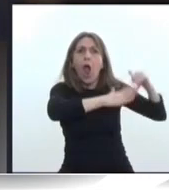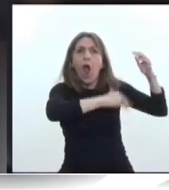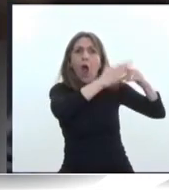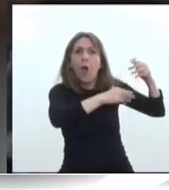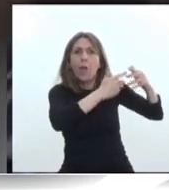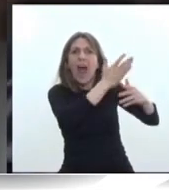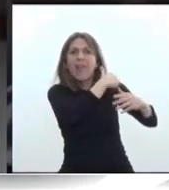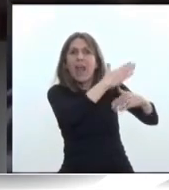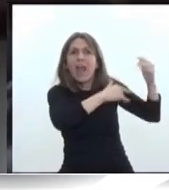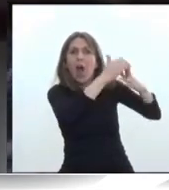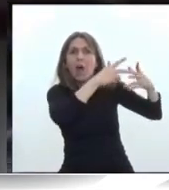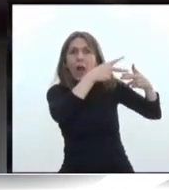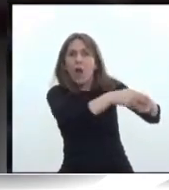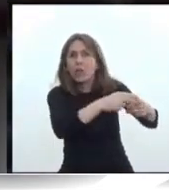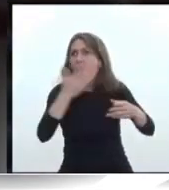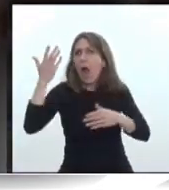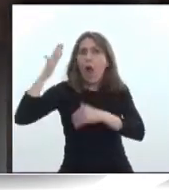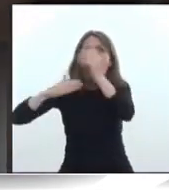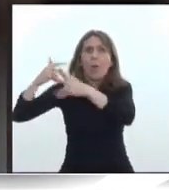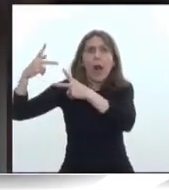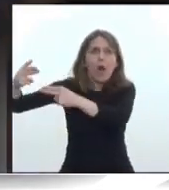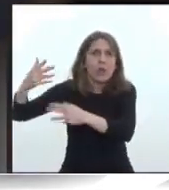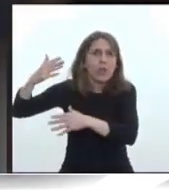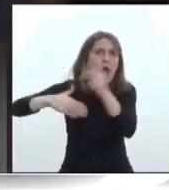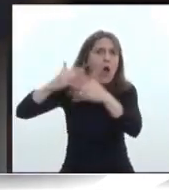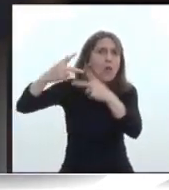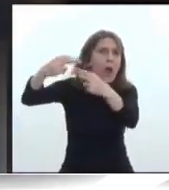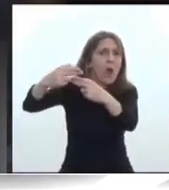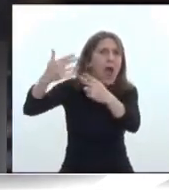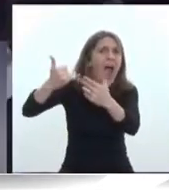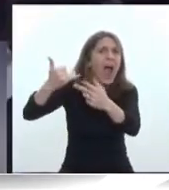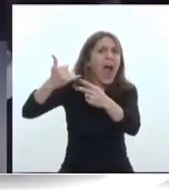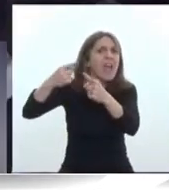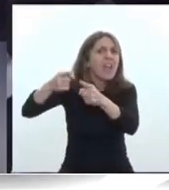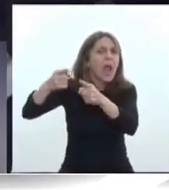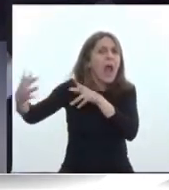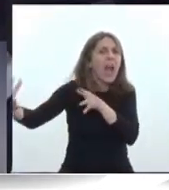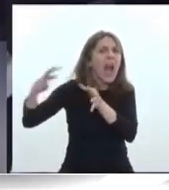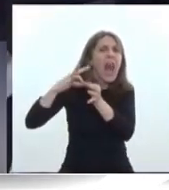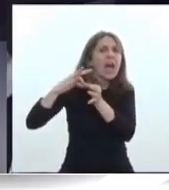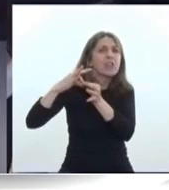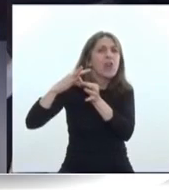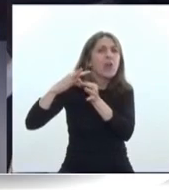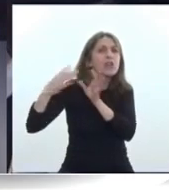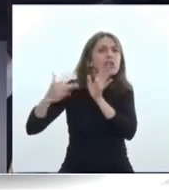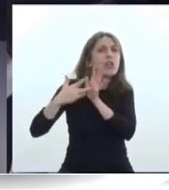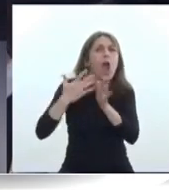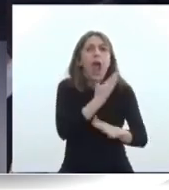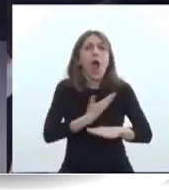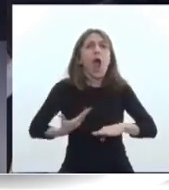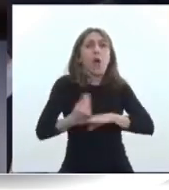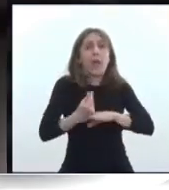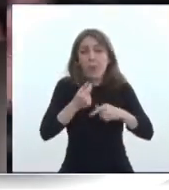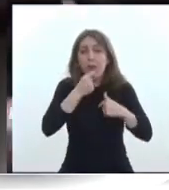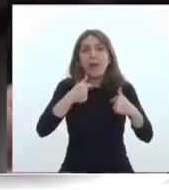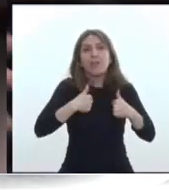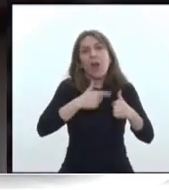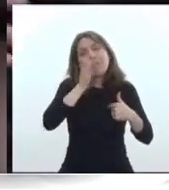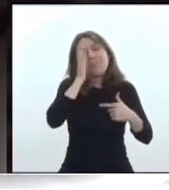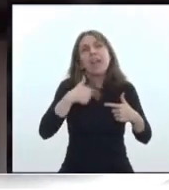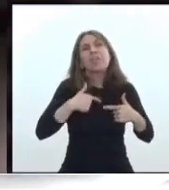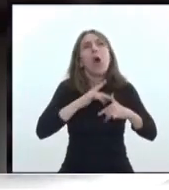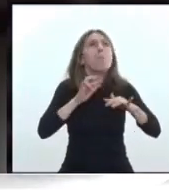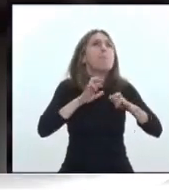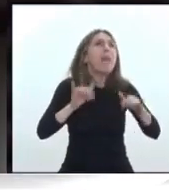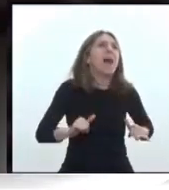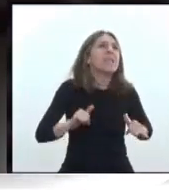hay también una lógica que subyace en quien gobierna. Yo no estoy en paz sabiendo que hay 11.000 casas